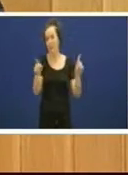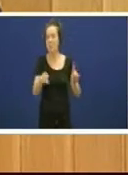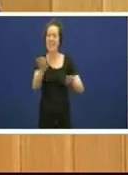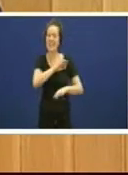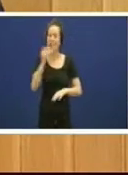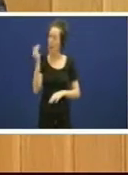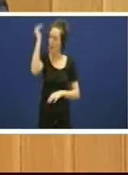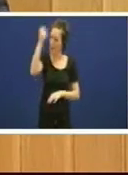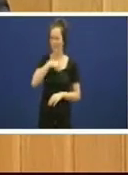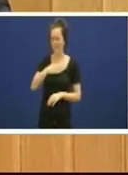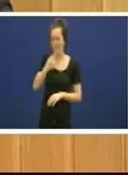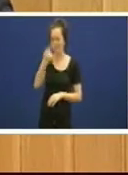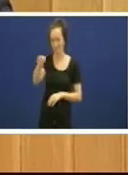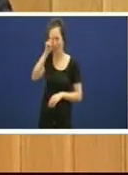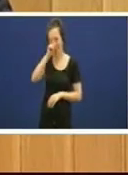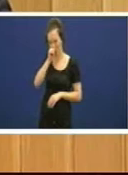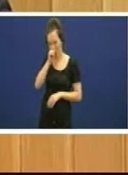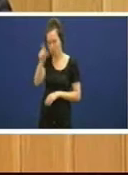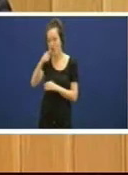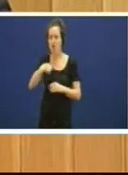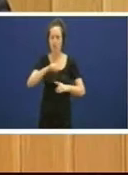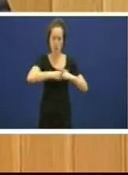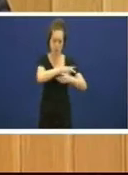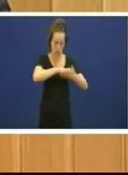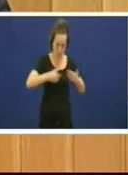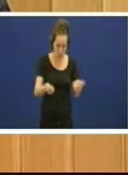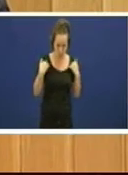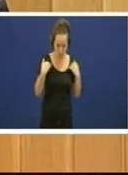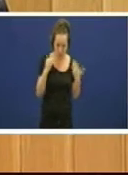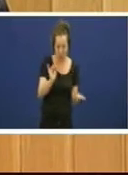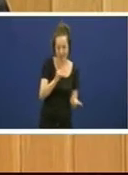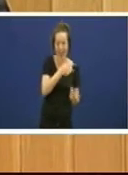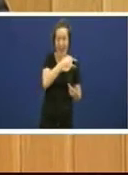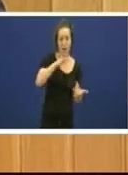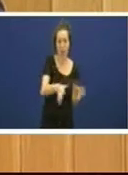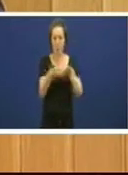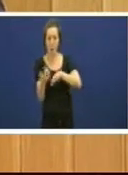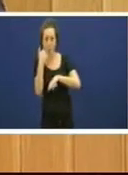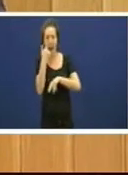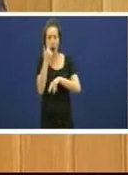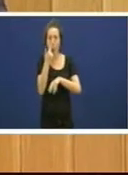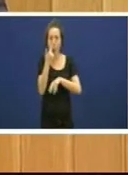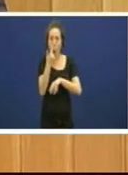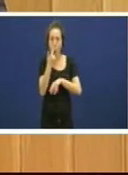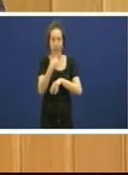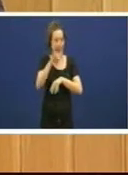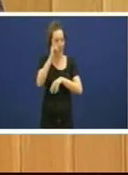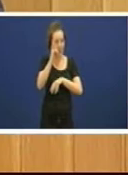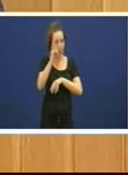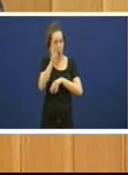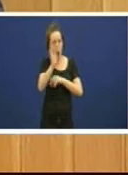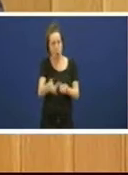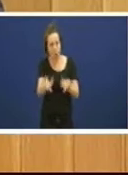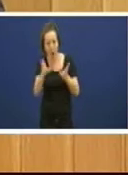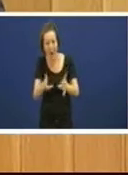recordarlle que a xunta non bancarizou a Caixa nisiquera autorizou porque a legislación vixente que por certo é